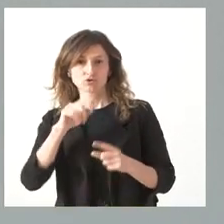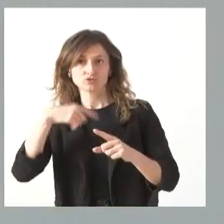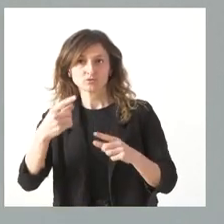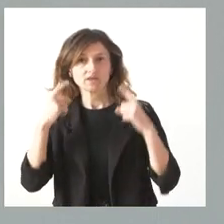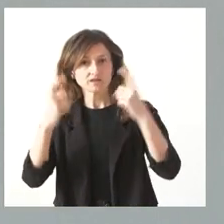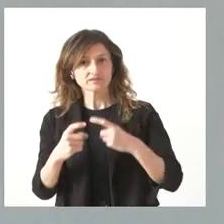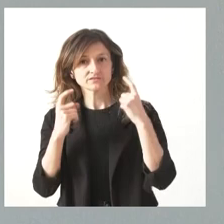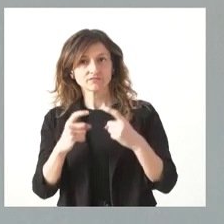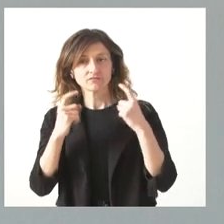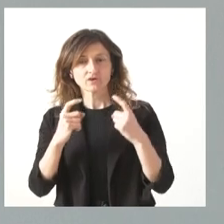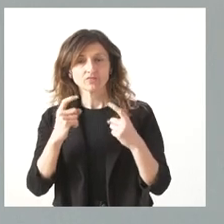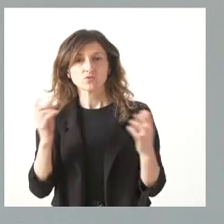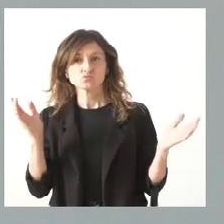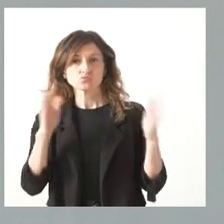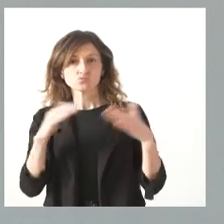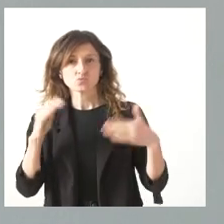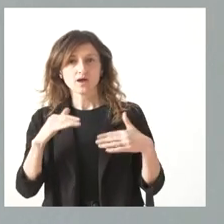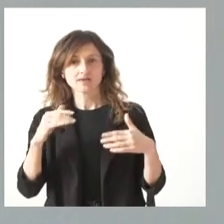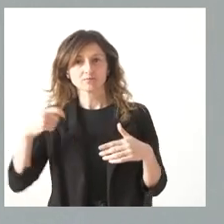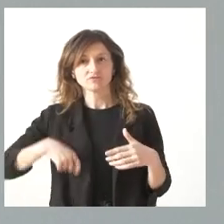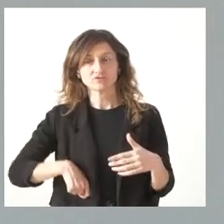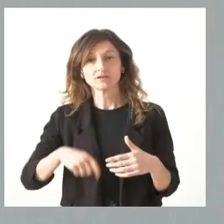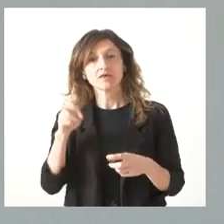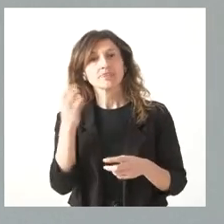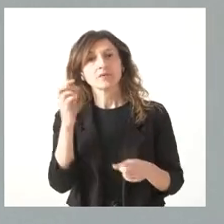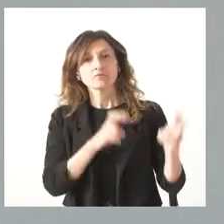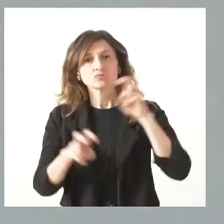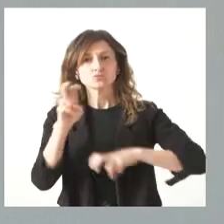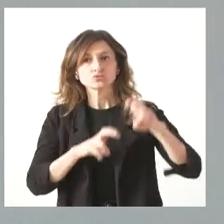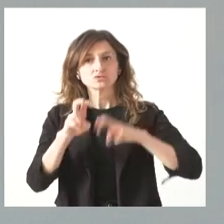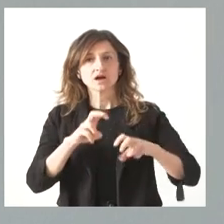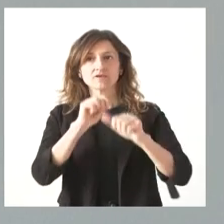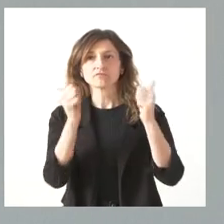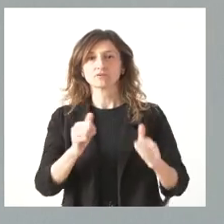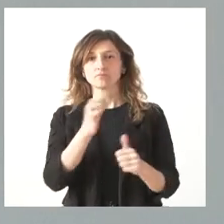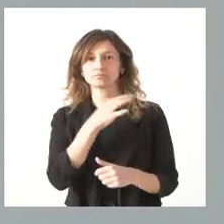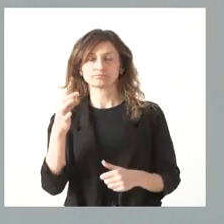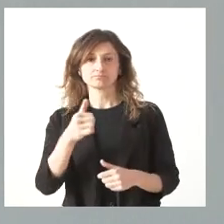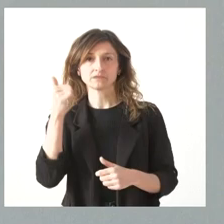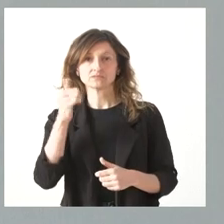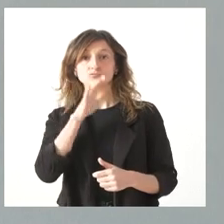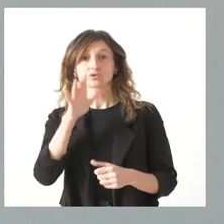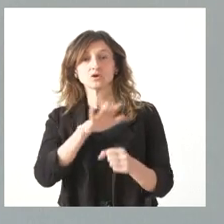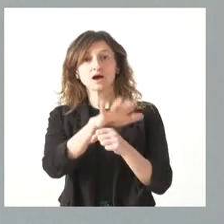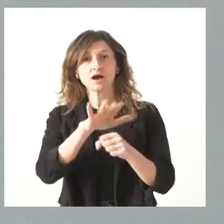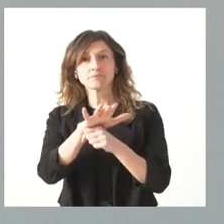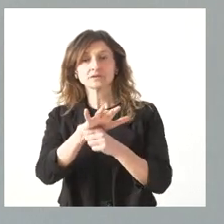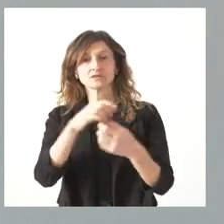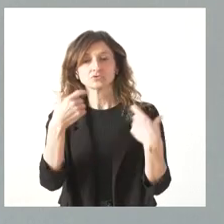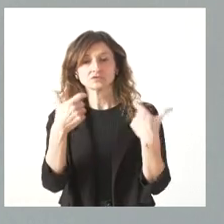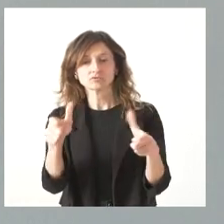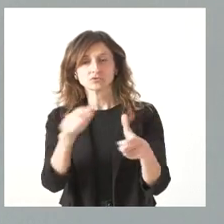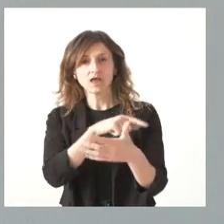esfuerzo, esa carencia de personal. Tenemos que buscar la fórmula más adecuada entre todos, por eso es el ámbito de la mesa sectorial el más adecuado.